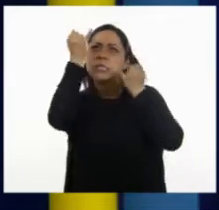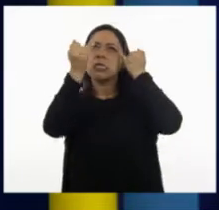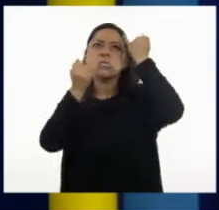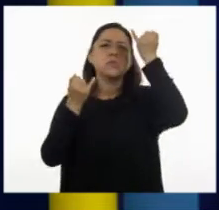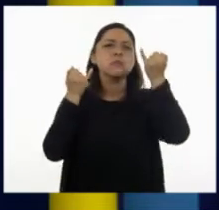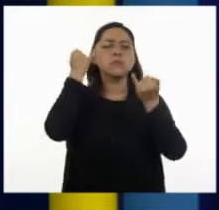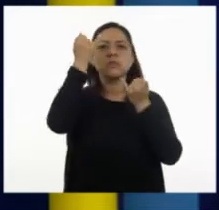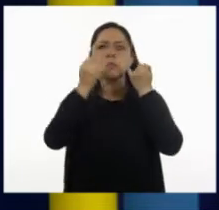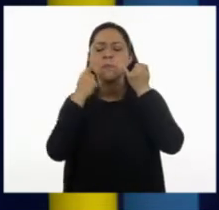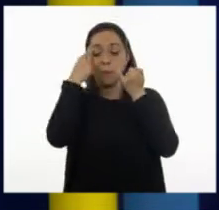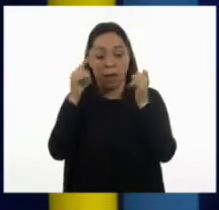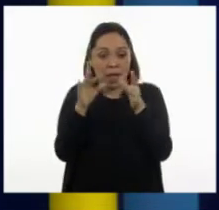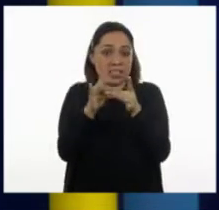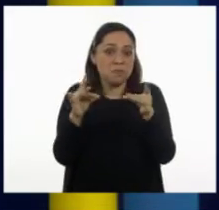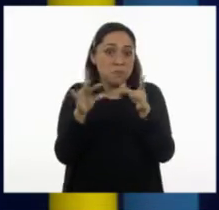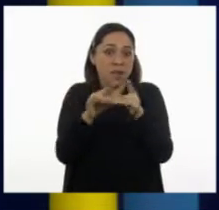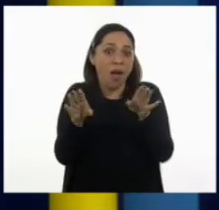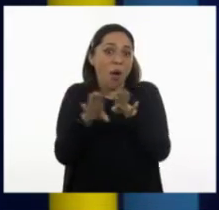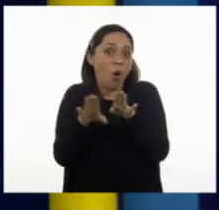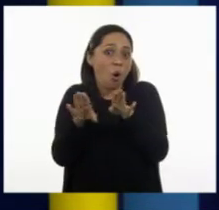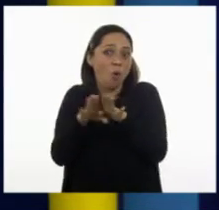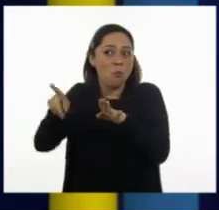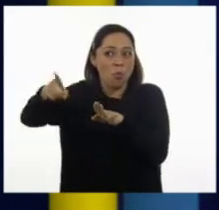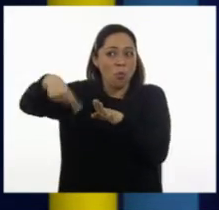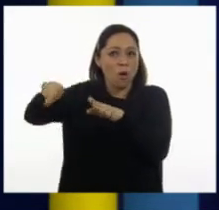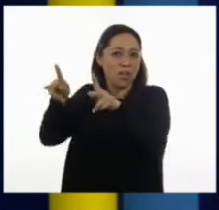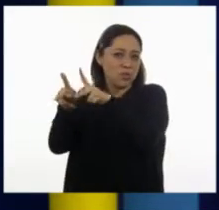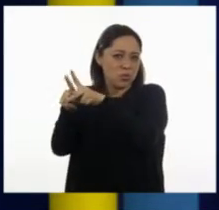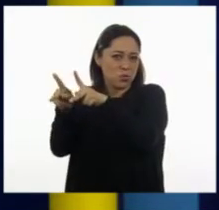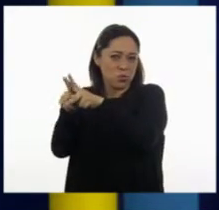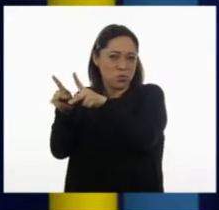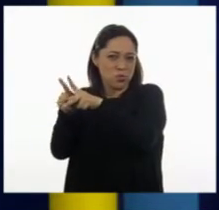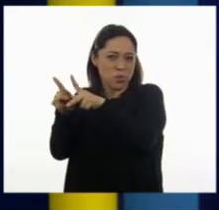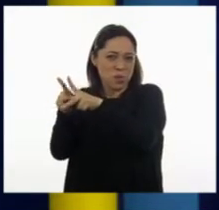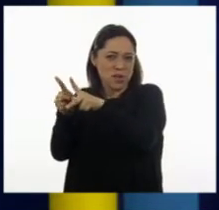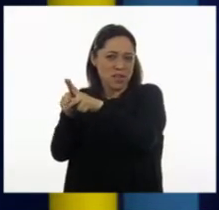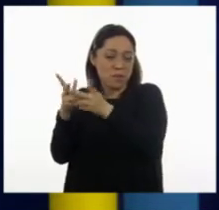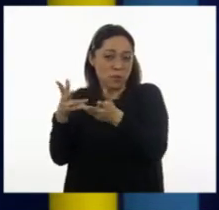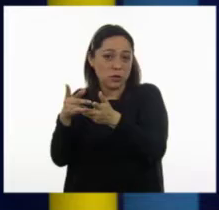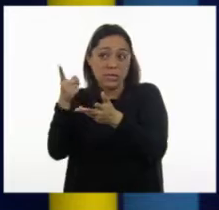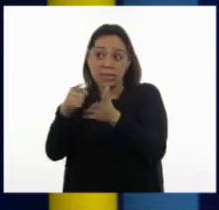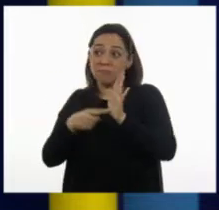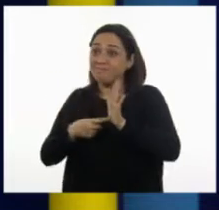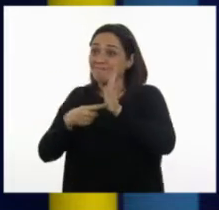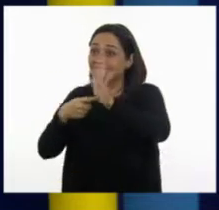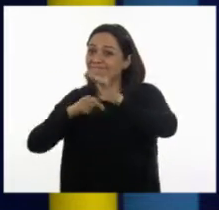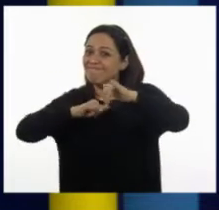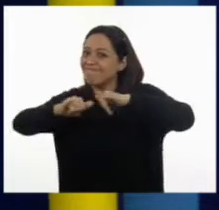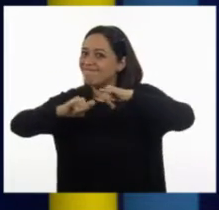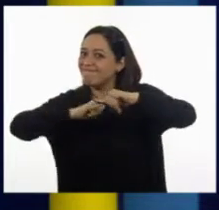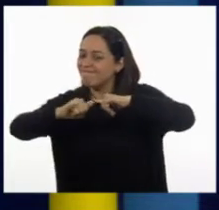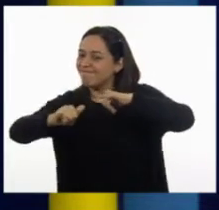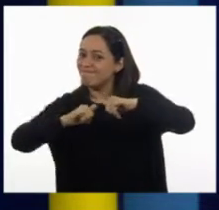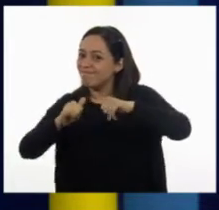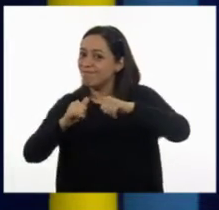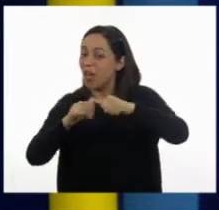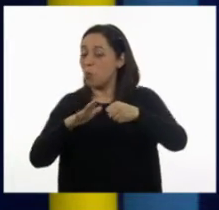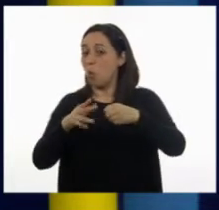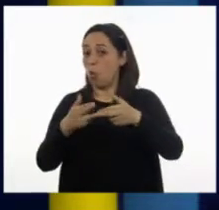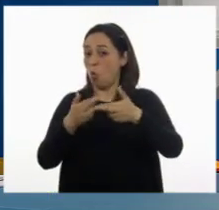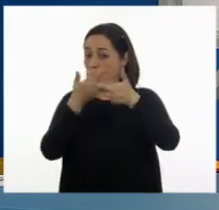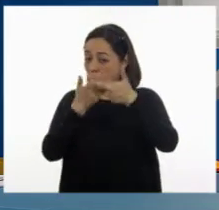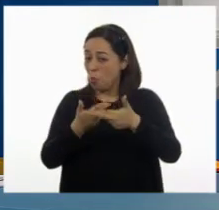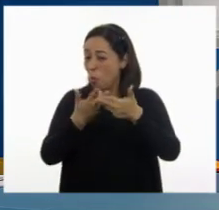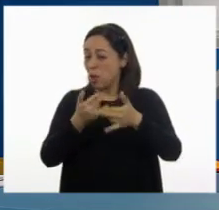indicaciones darles a los chicos del desafío. Y solo con ver ese plano no me parece que tengamos suficiente información.